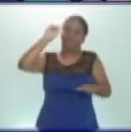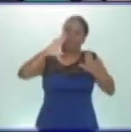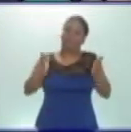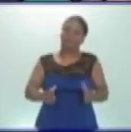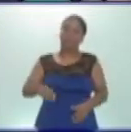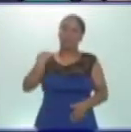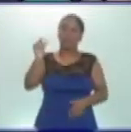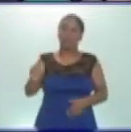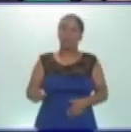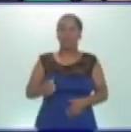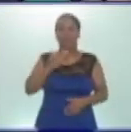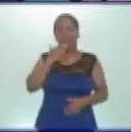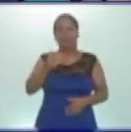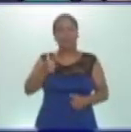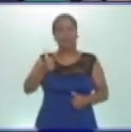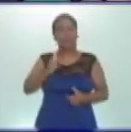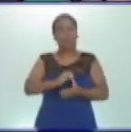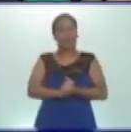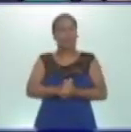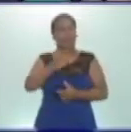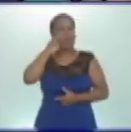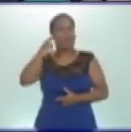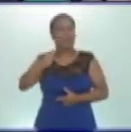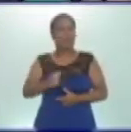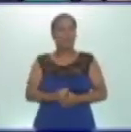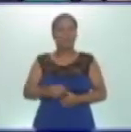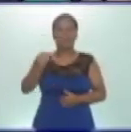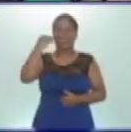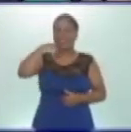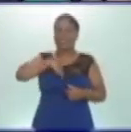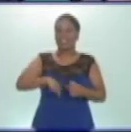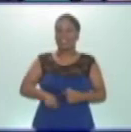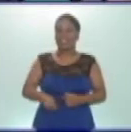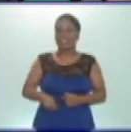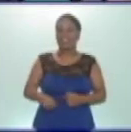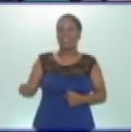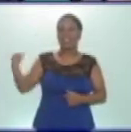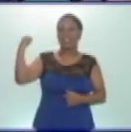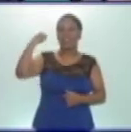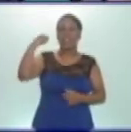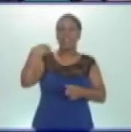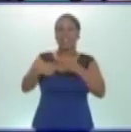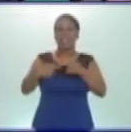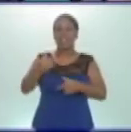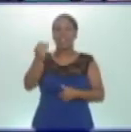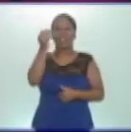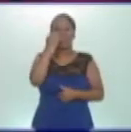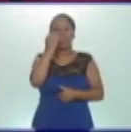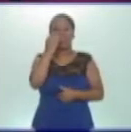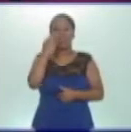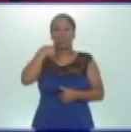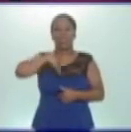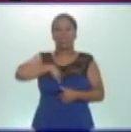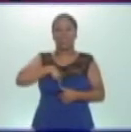Bueno amigos, ya conocéis la digestión y el viaje que hacen los alimentos en nuestro aparato digestivo.